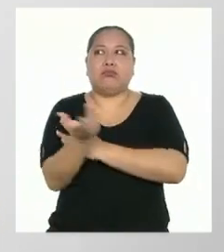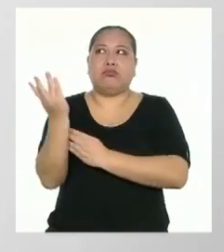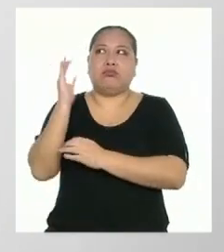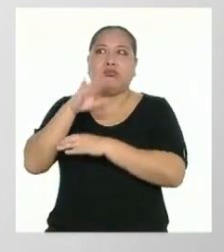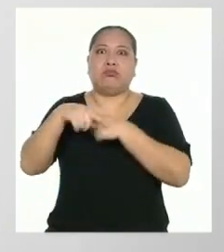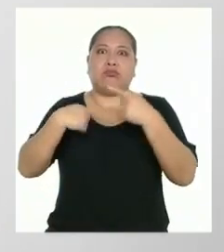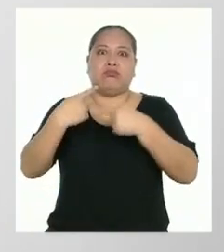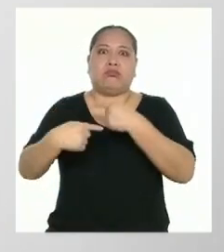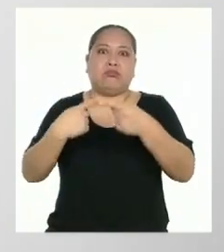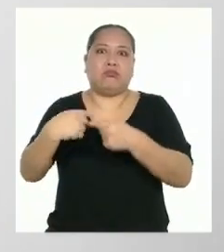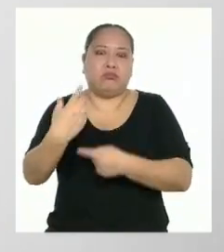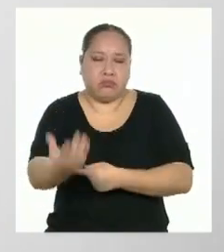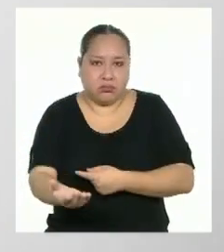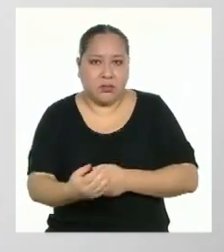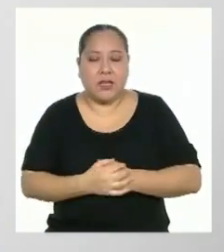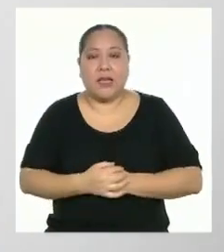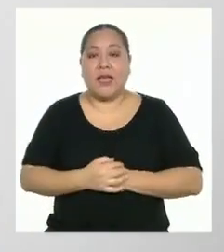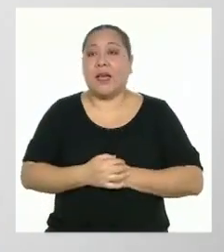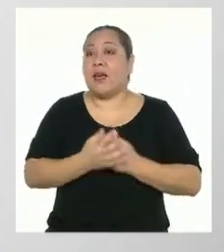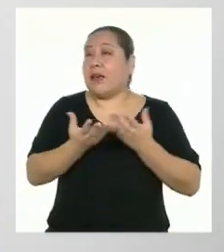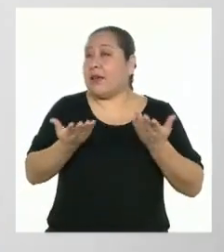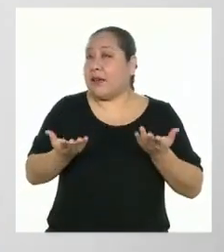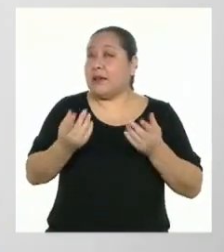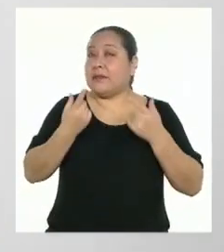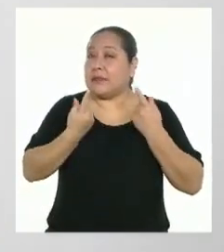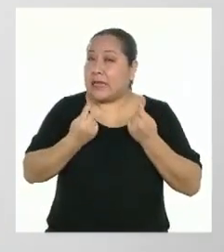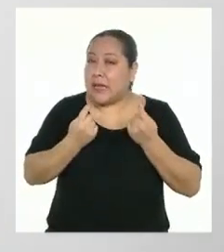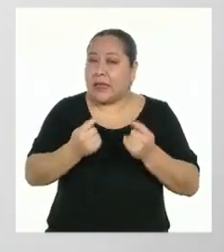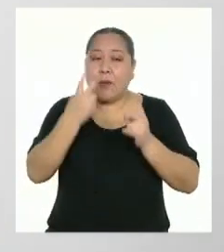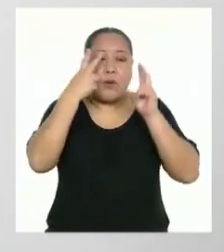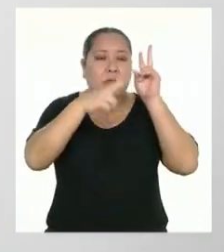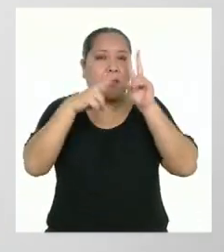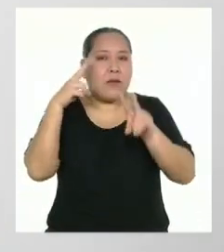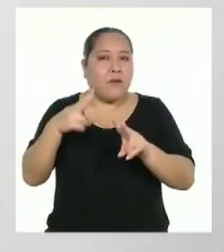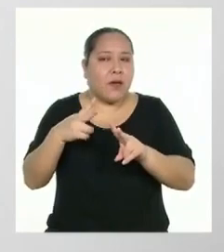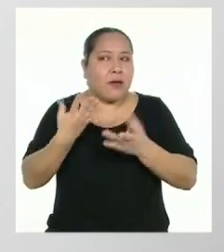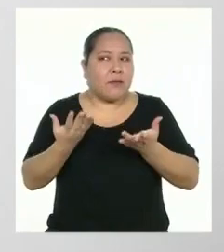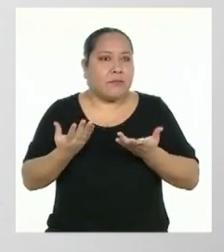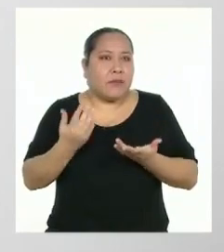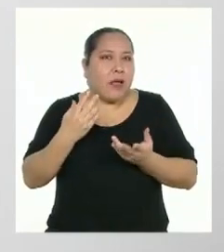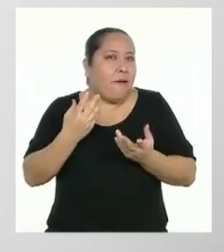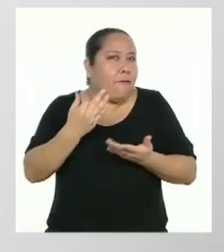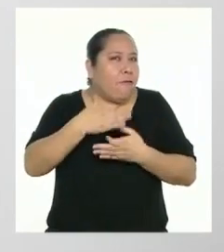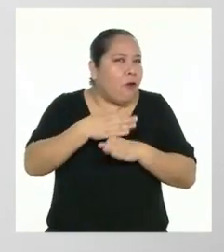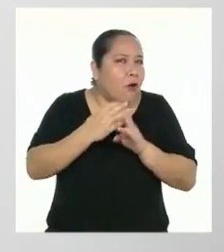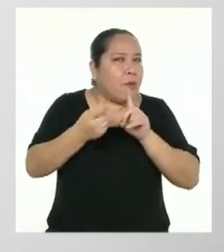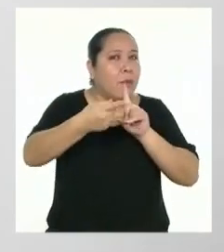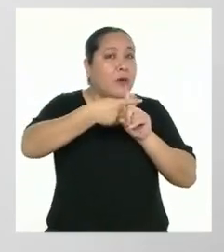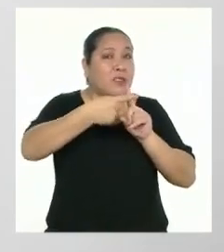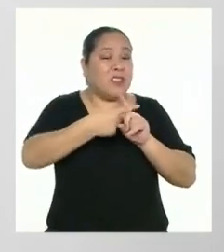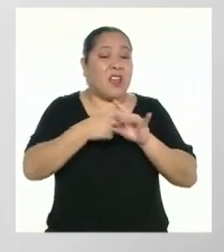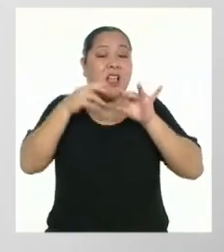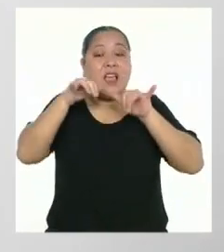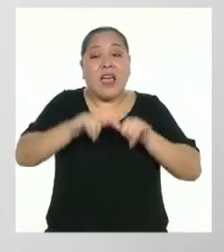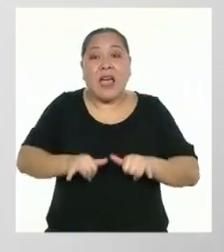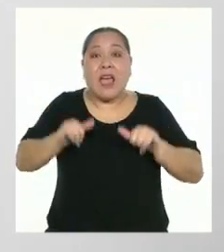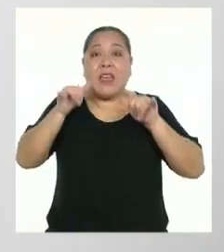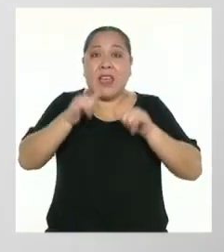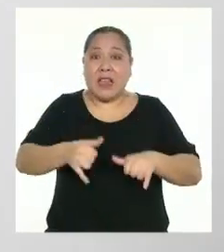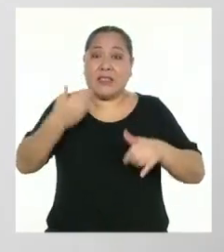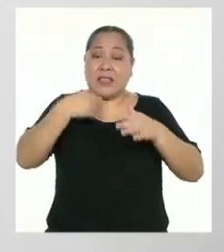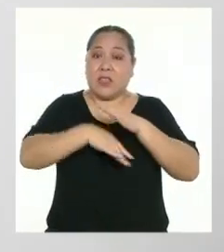muchos. Por eso, si intentamos ver el lado positivo, la cuarentena obligatoria y ahora